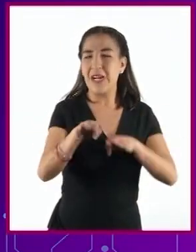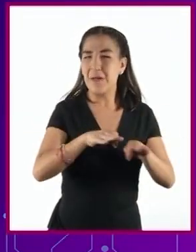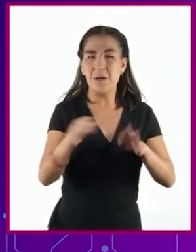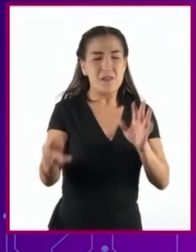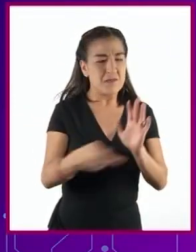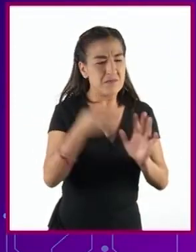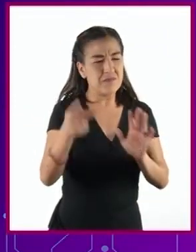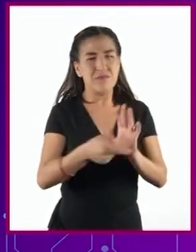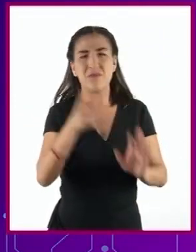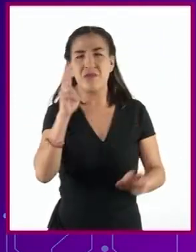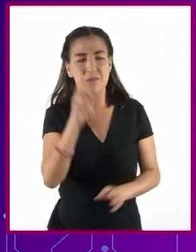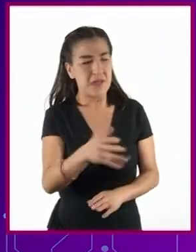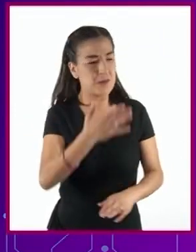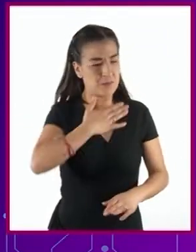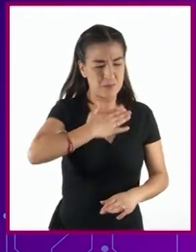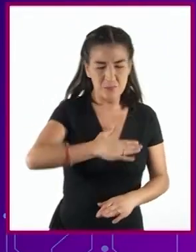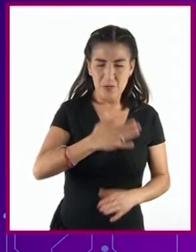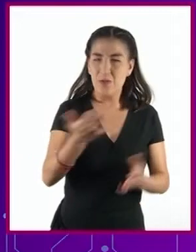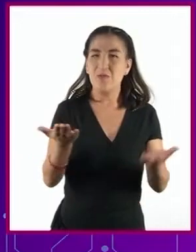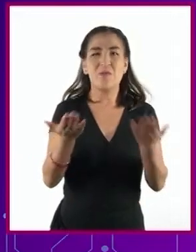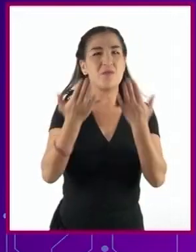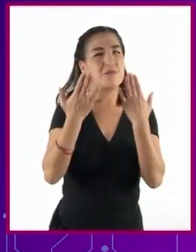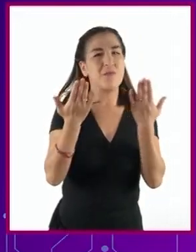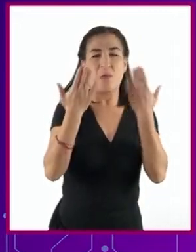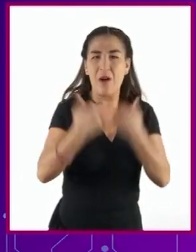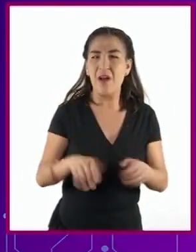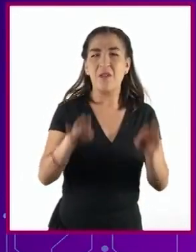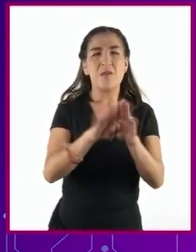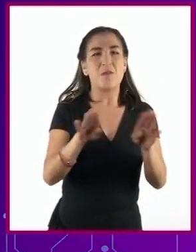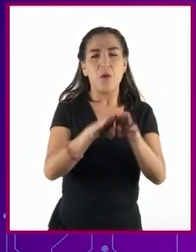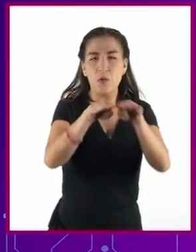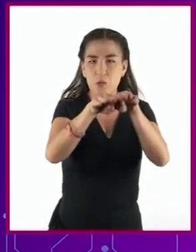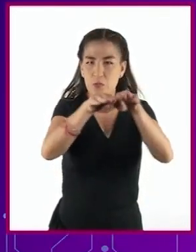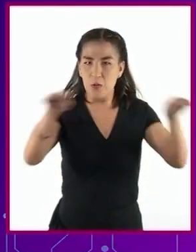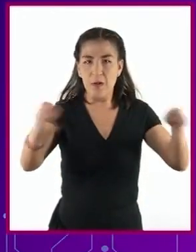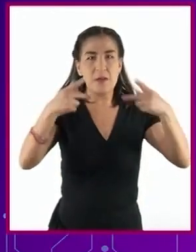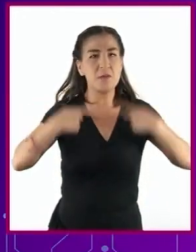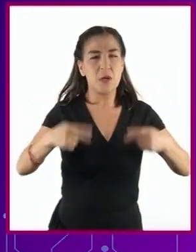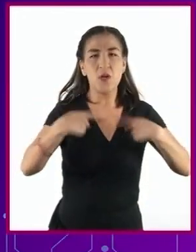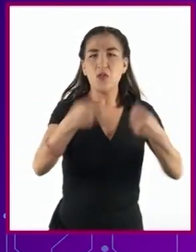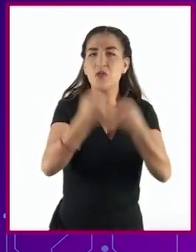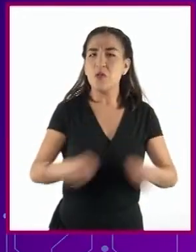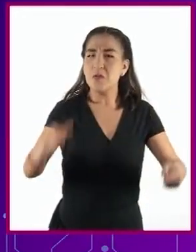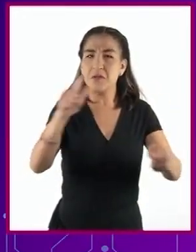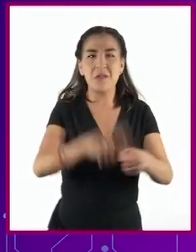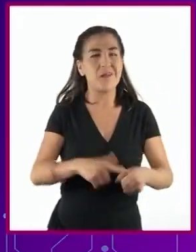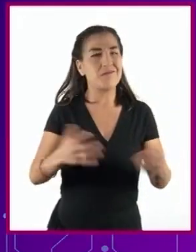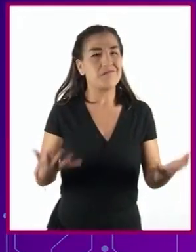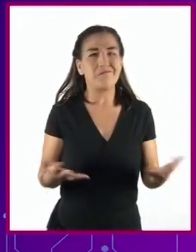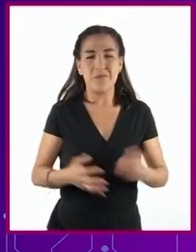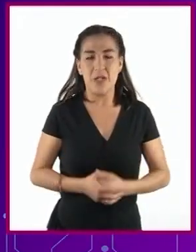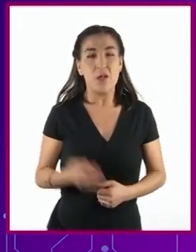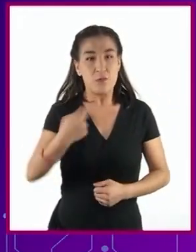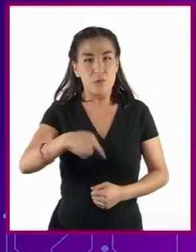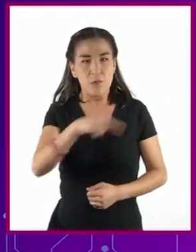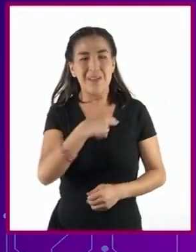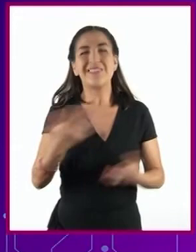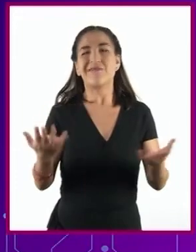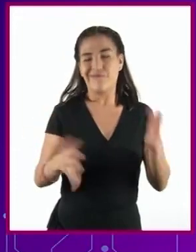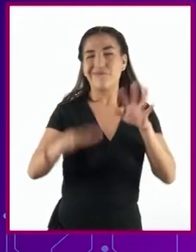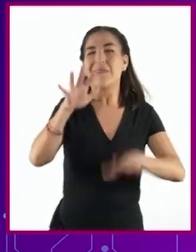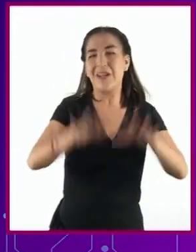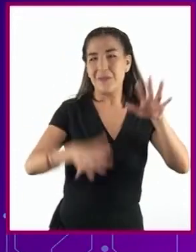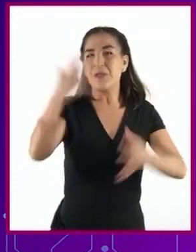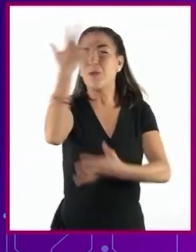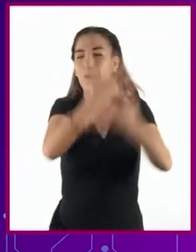de injusticia extrema o de desigualdad social extrema que nosotros solemos confundir